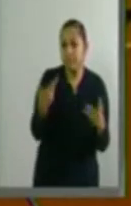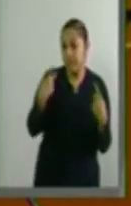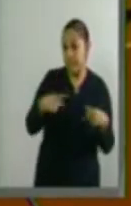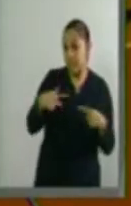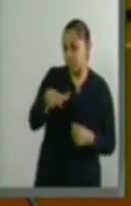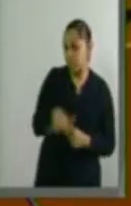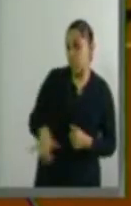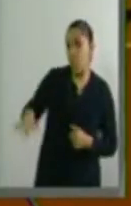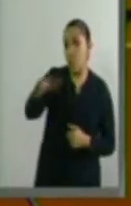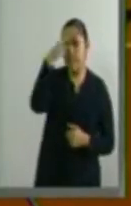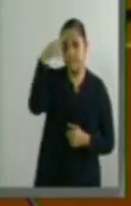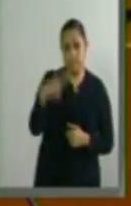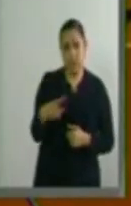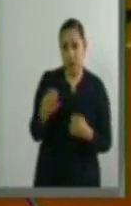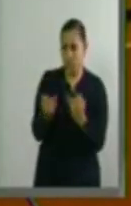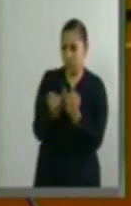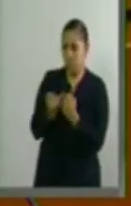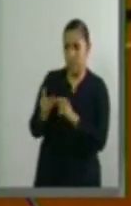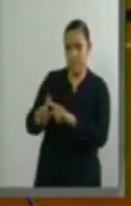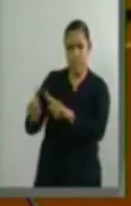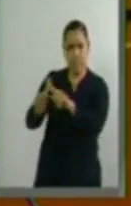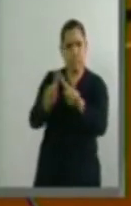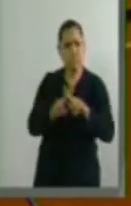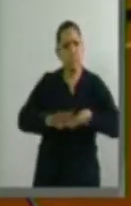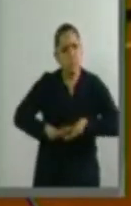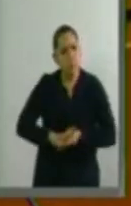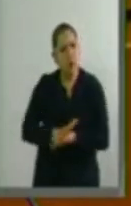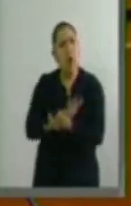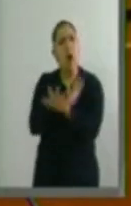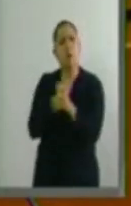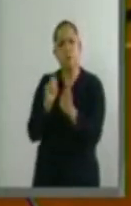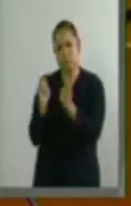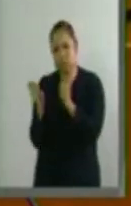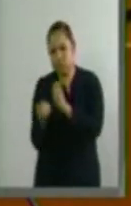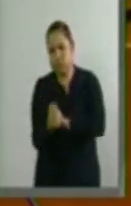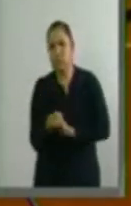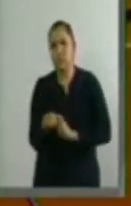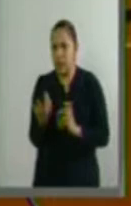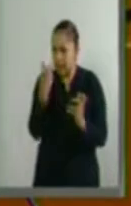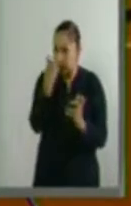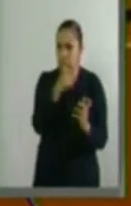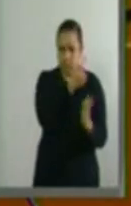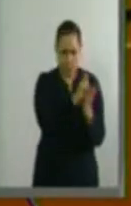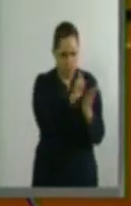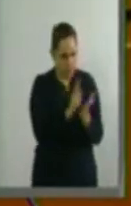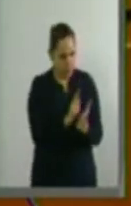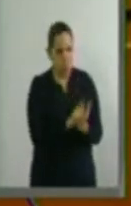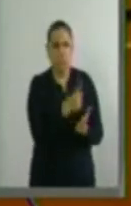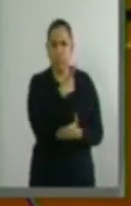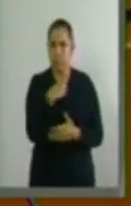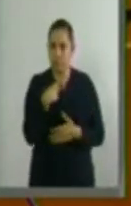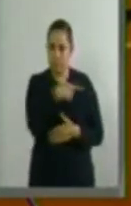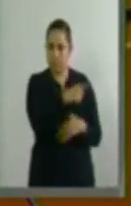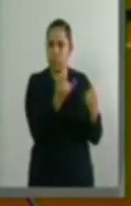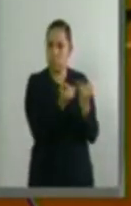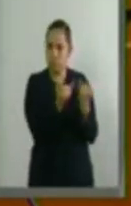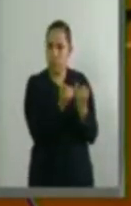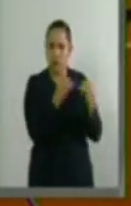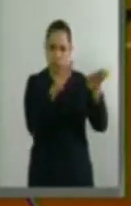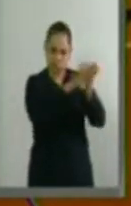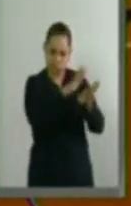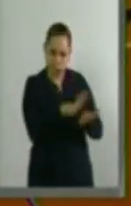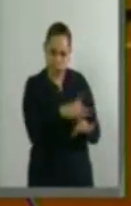ello los preceptos normativos deben también hacerlo. Proceso en el que la Constitución, como norma suprema,